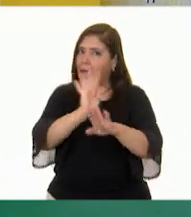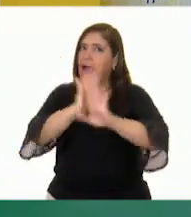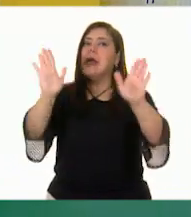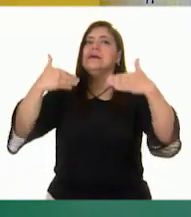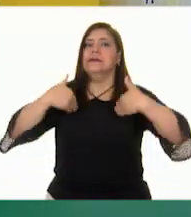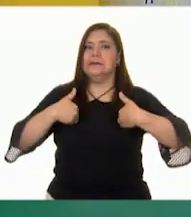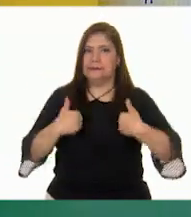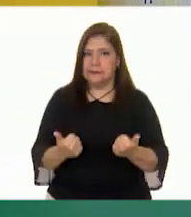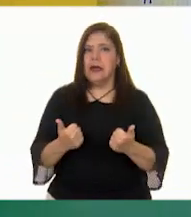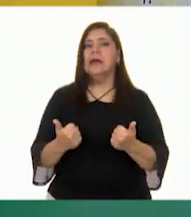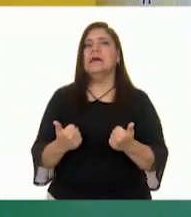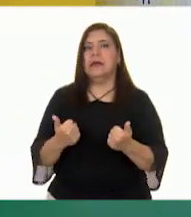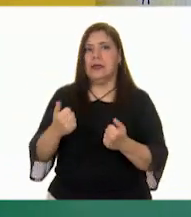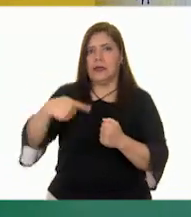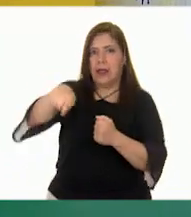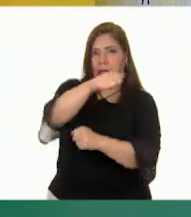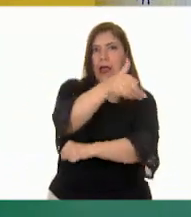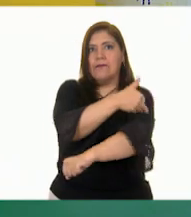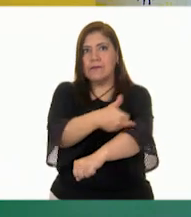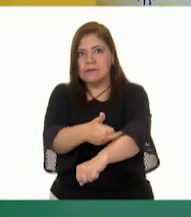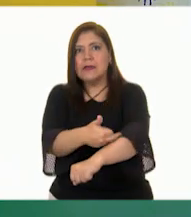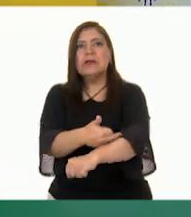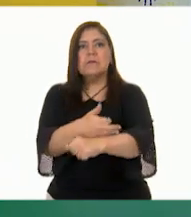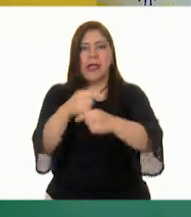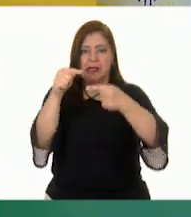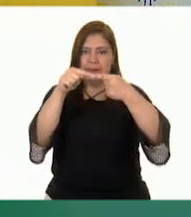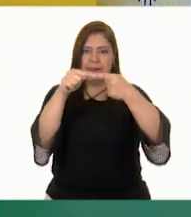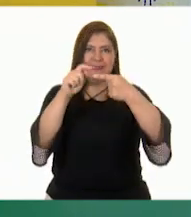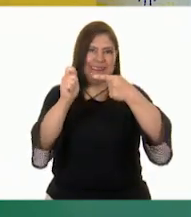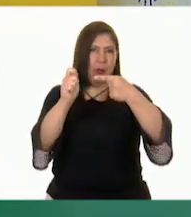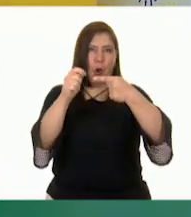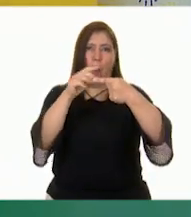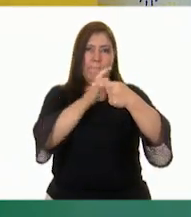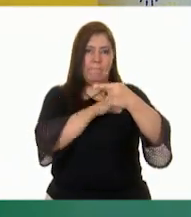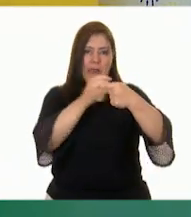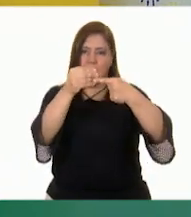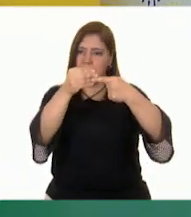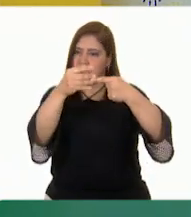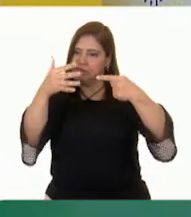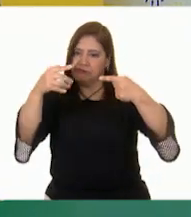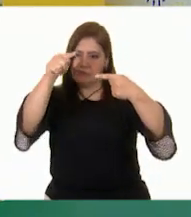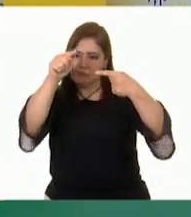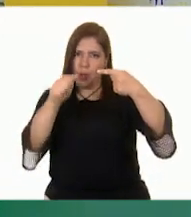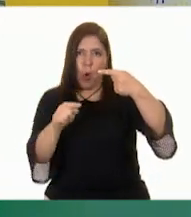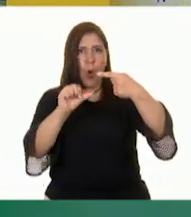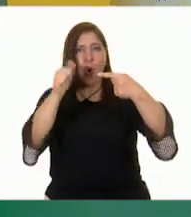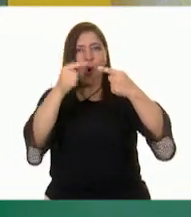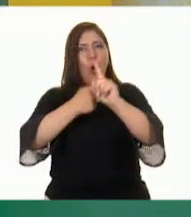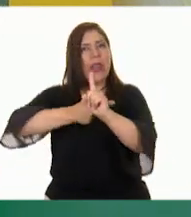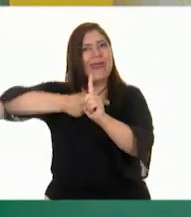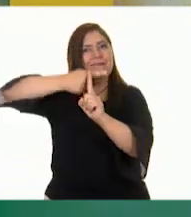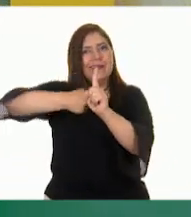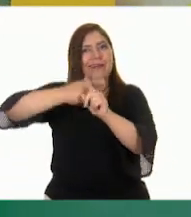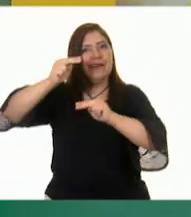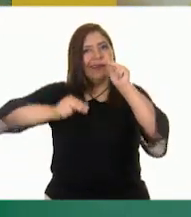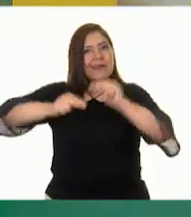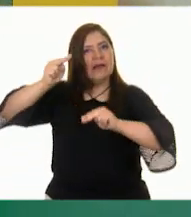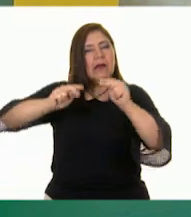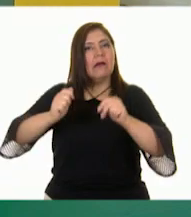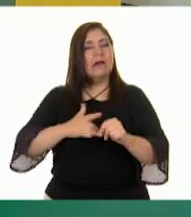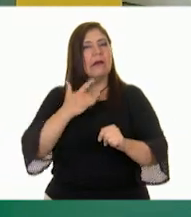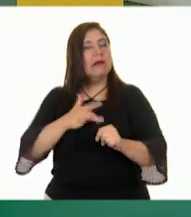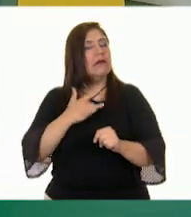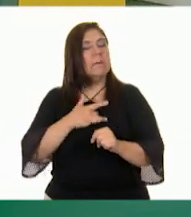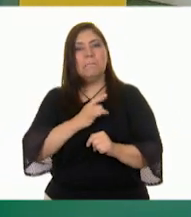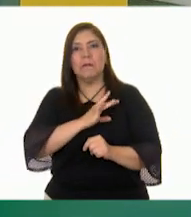todas las integrantes de la familia del miedo. Y también las intensidades con las que los sentimos.